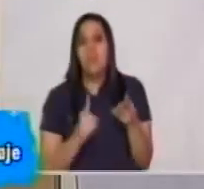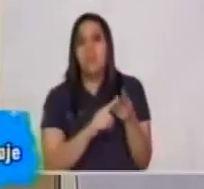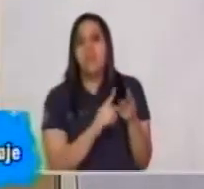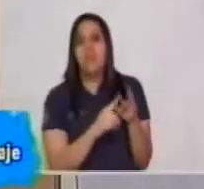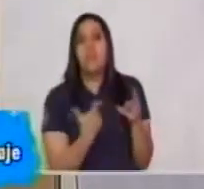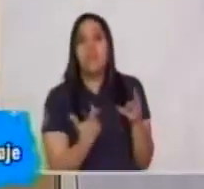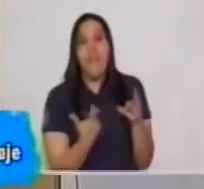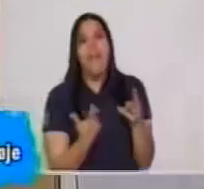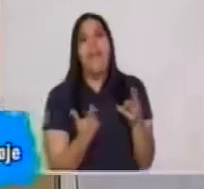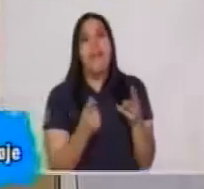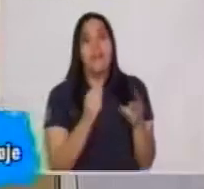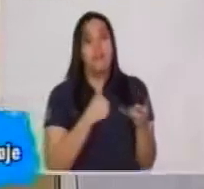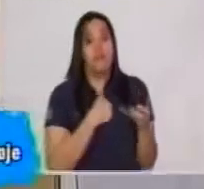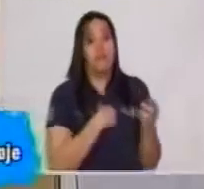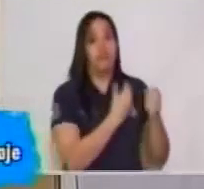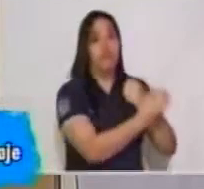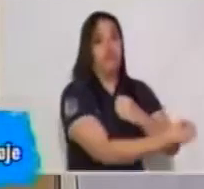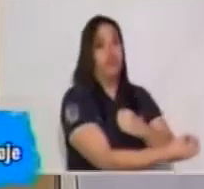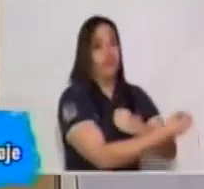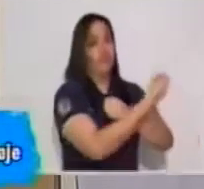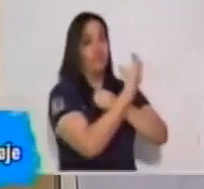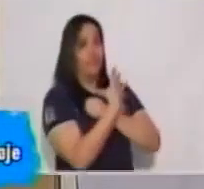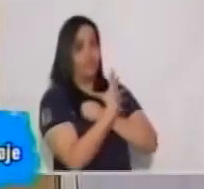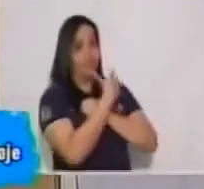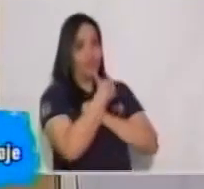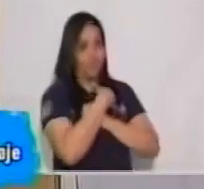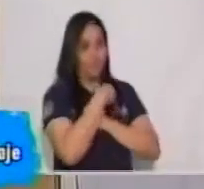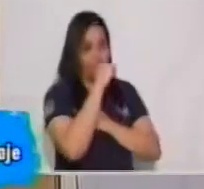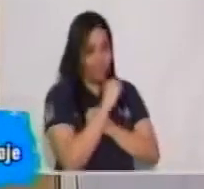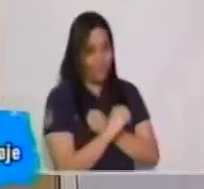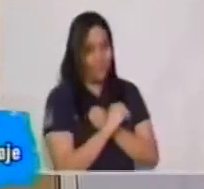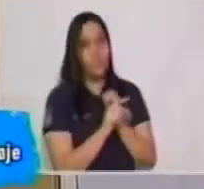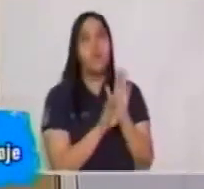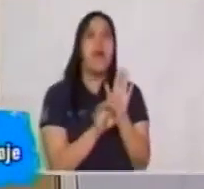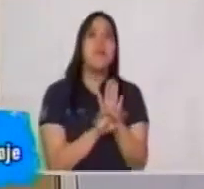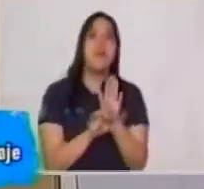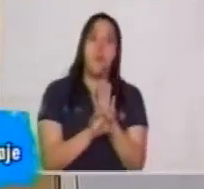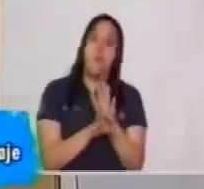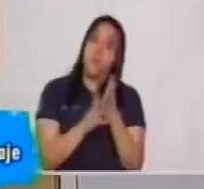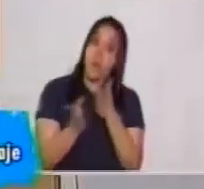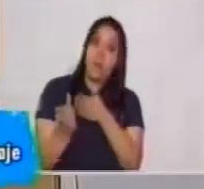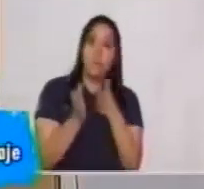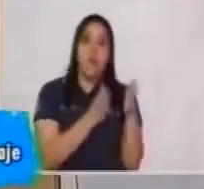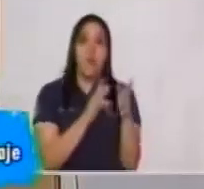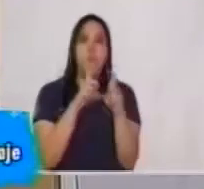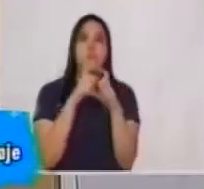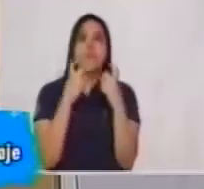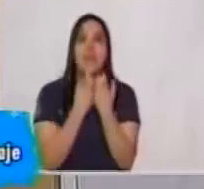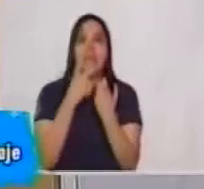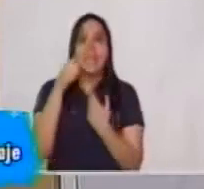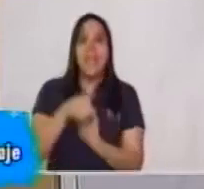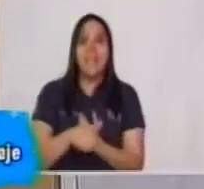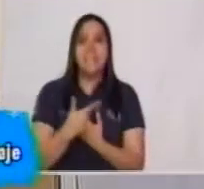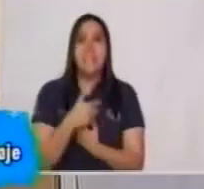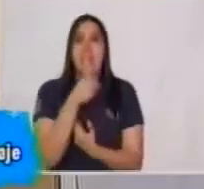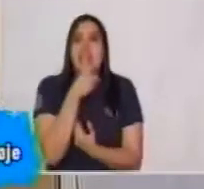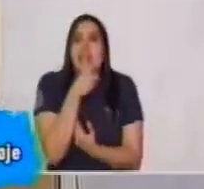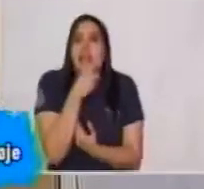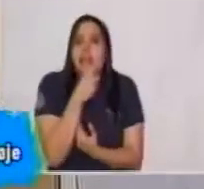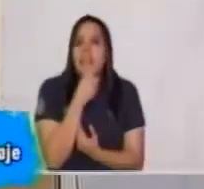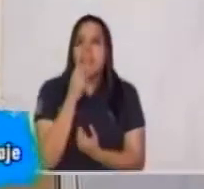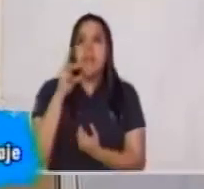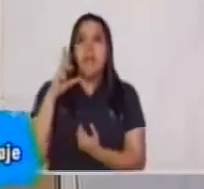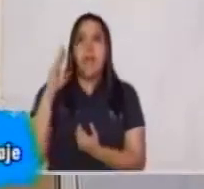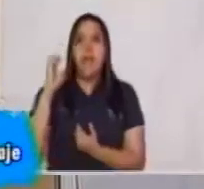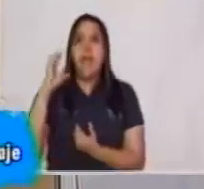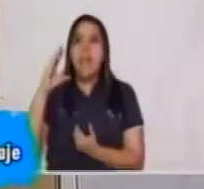Es aquel que recibe el mensaje. Entonces, tomando nuevamente como ejemplo esta sesión, dime tú, ¿quién es el receptor,